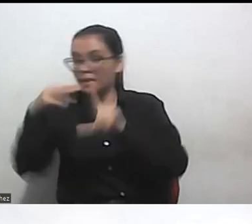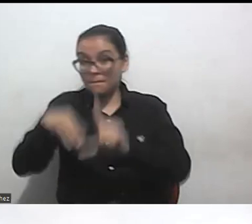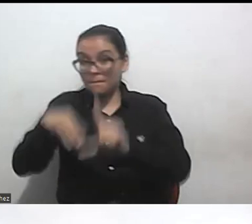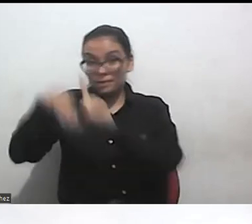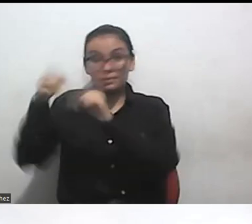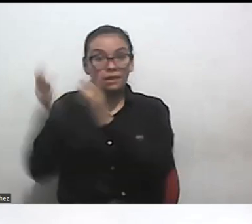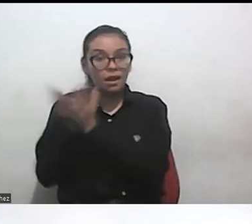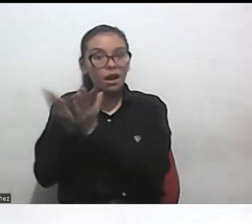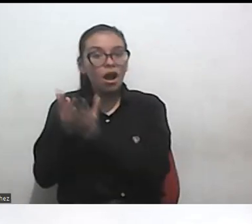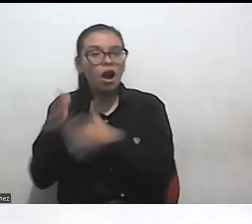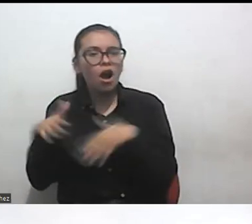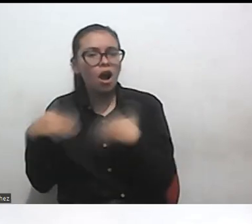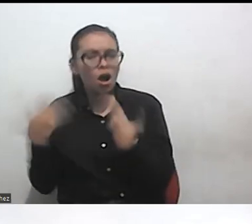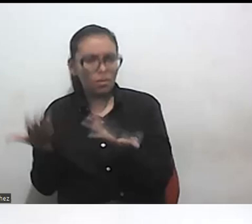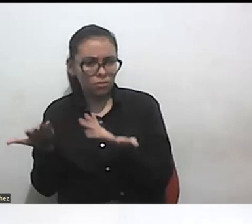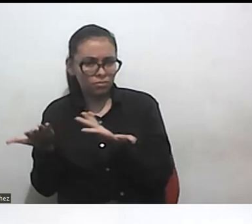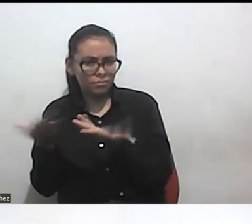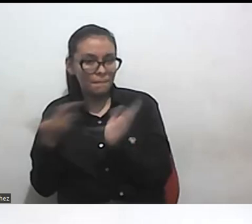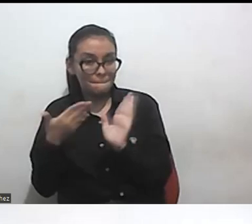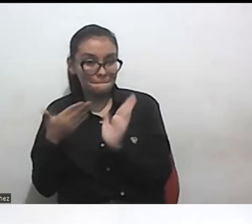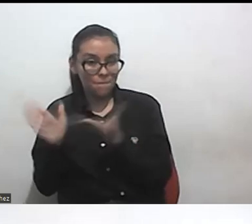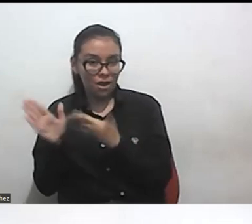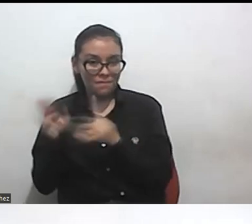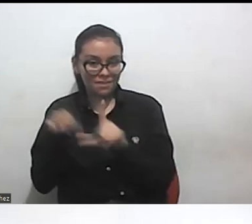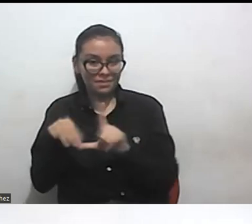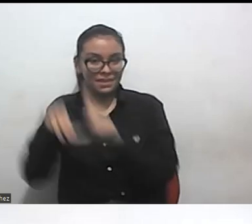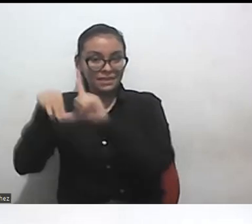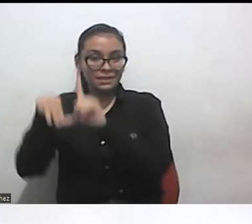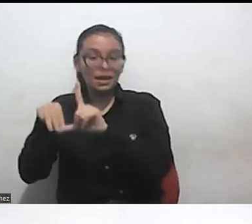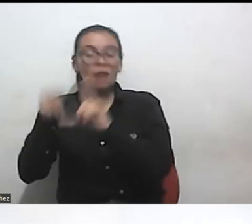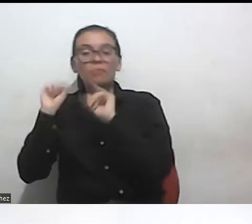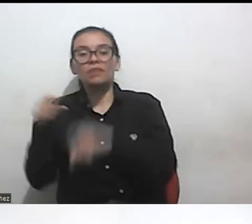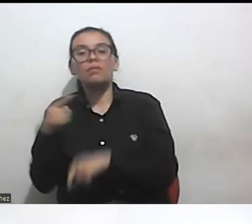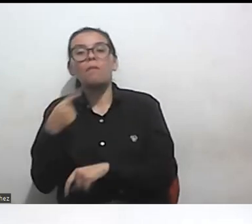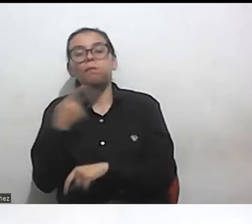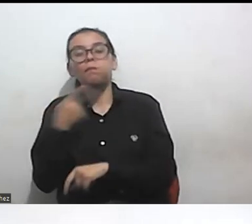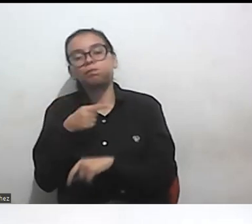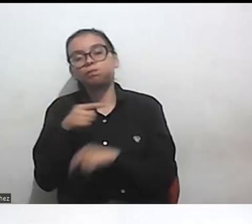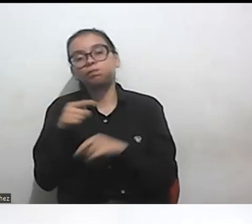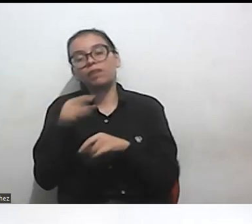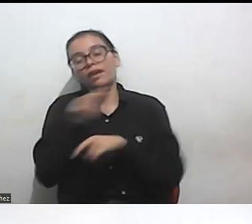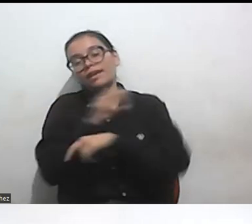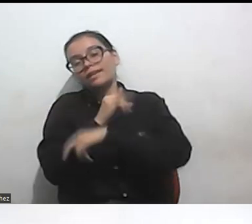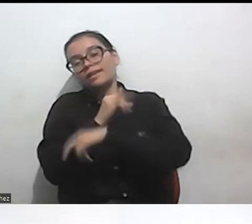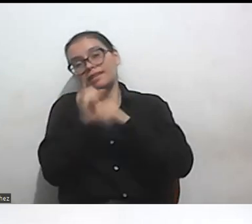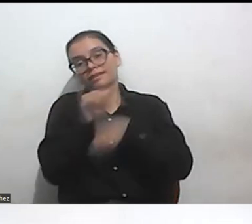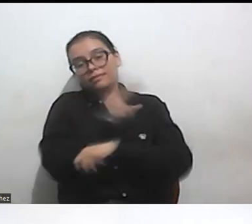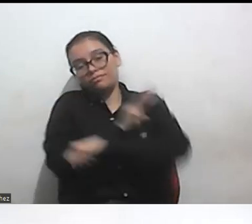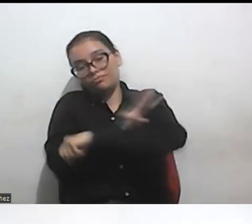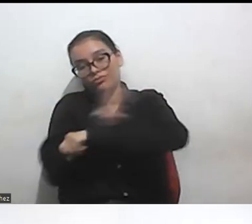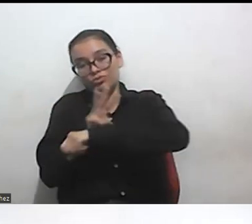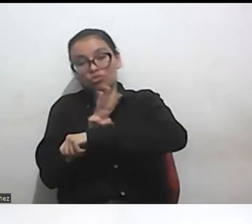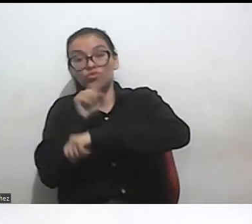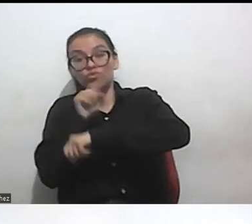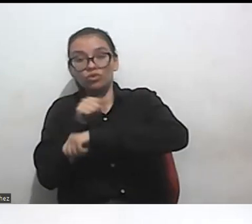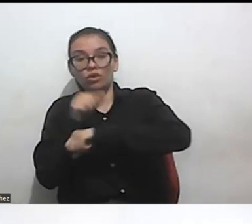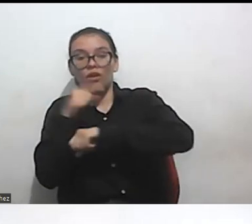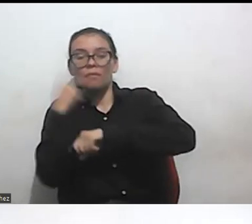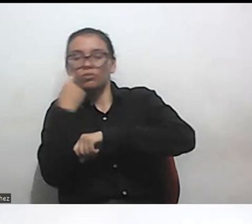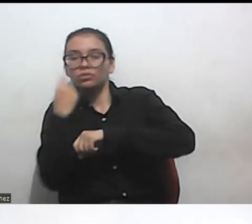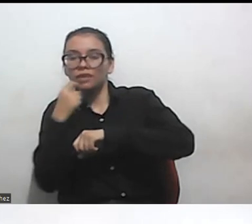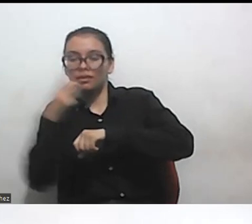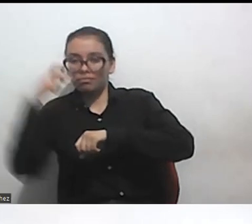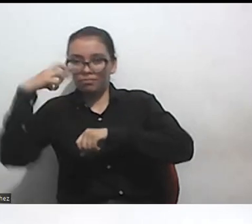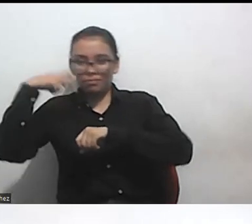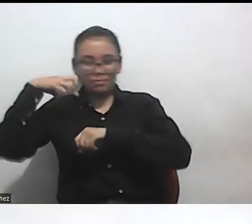el programa de maestría pueden acceder por medio de la página de la universidad de ICESI buscar en posgrados